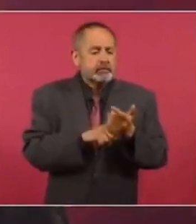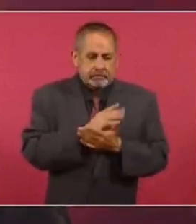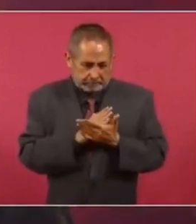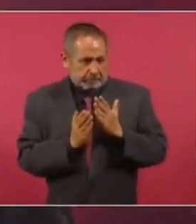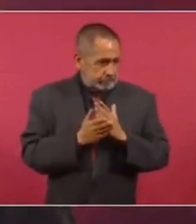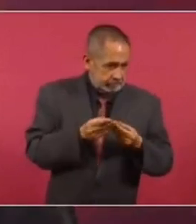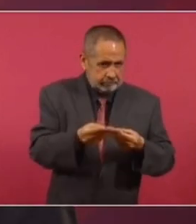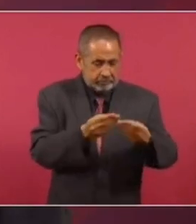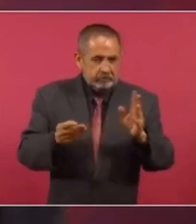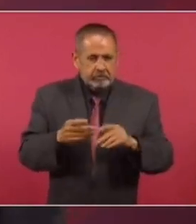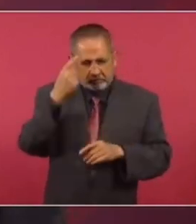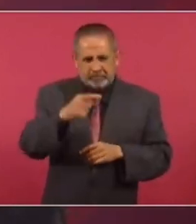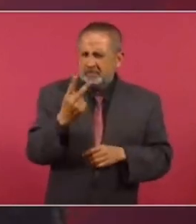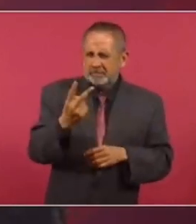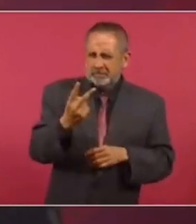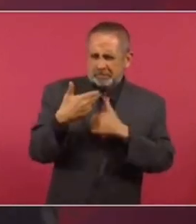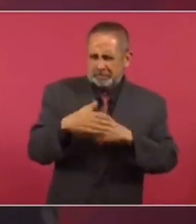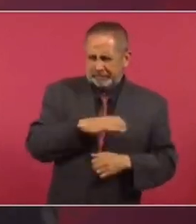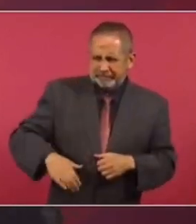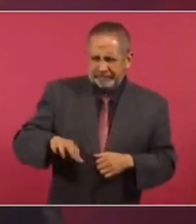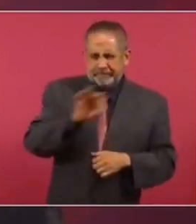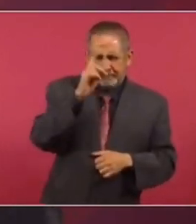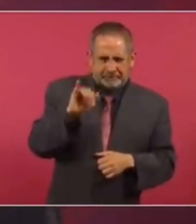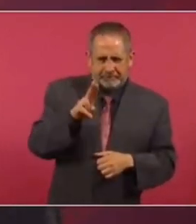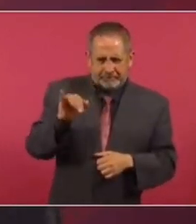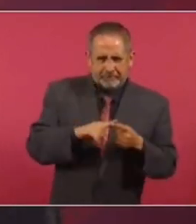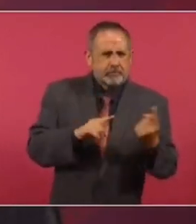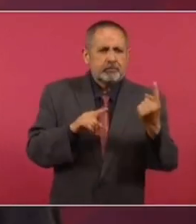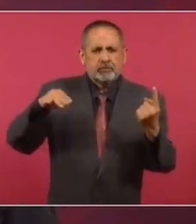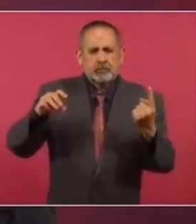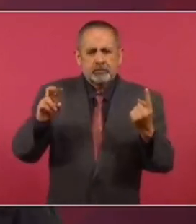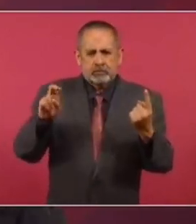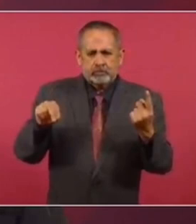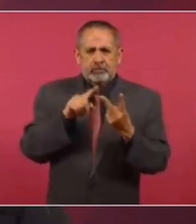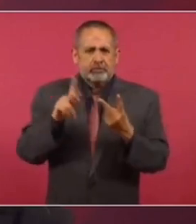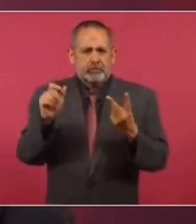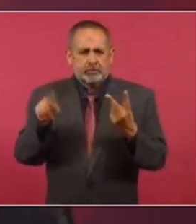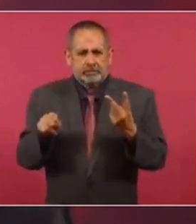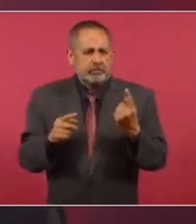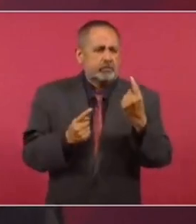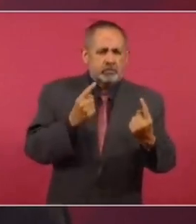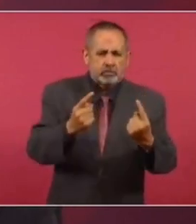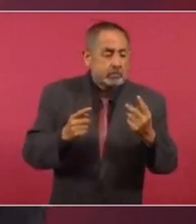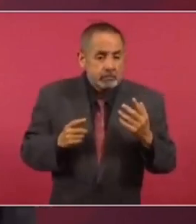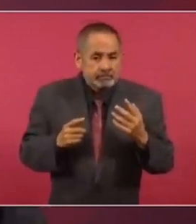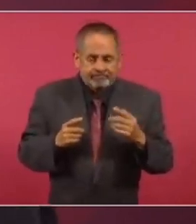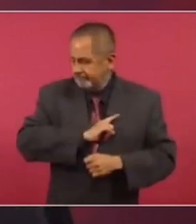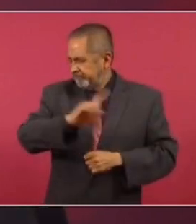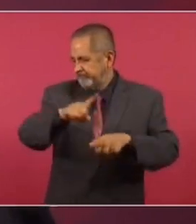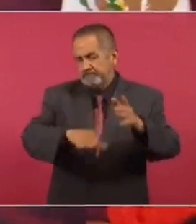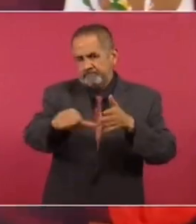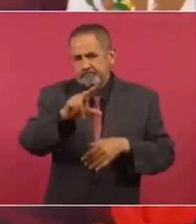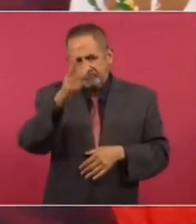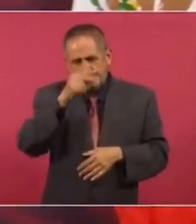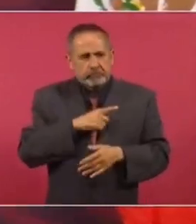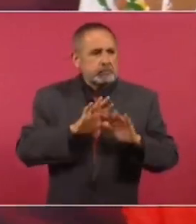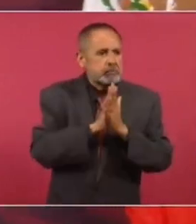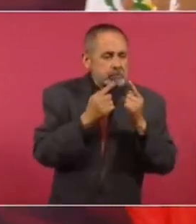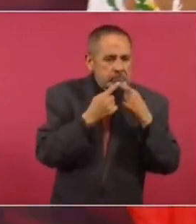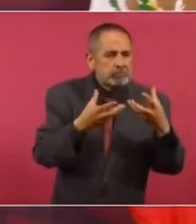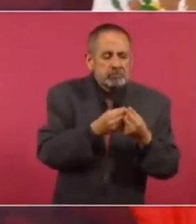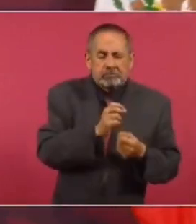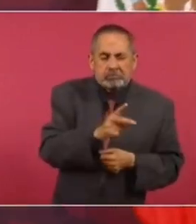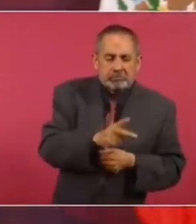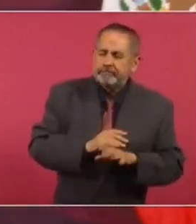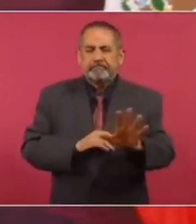a los dos candidatos, uno para Morena y otro para el PAN, y eso no debe de